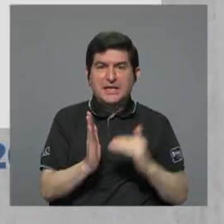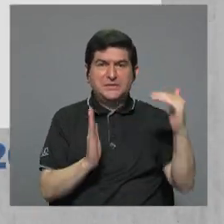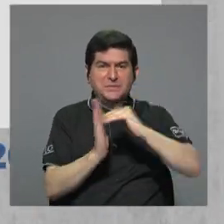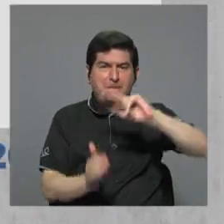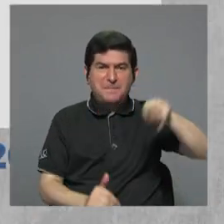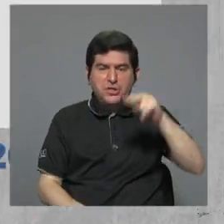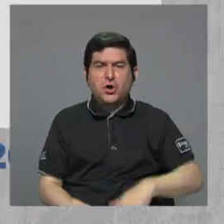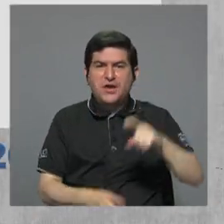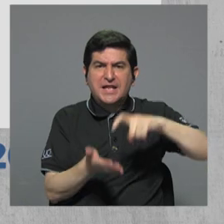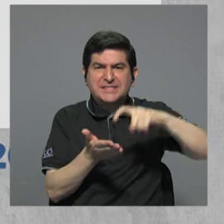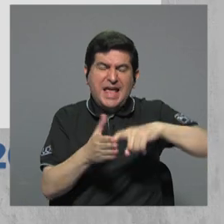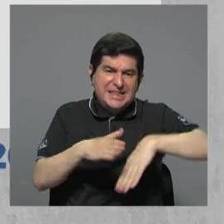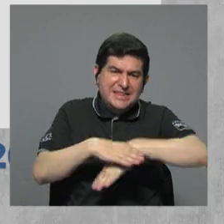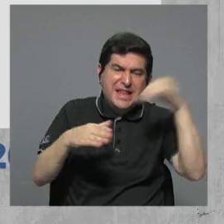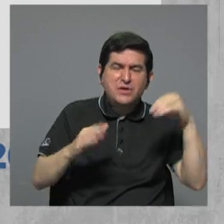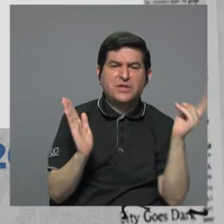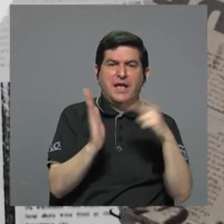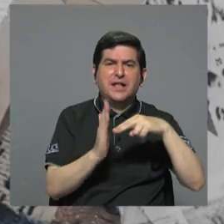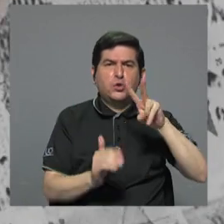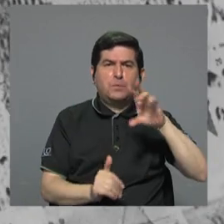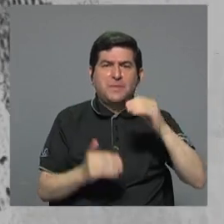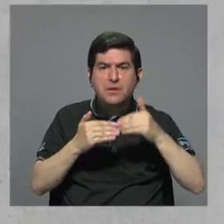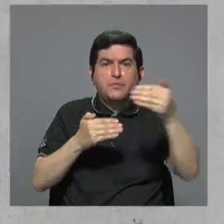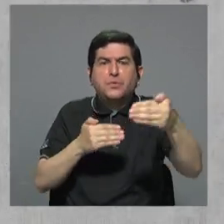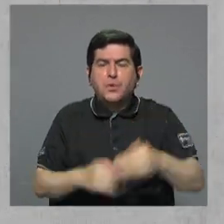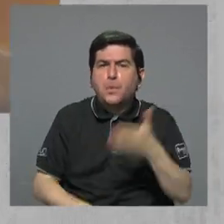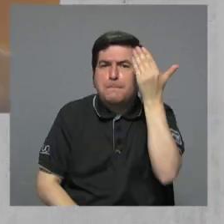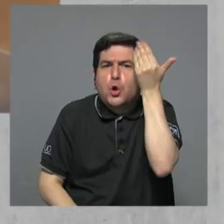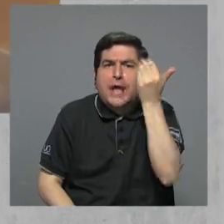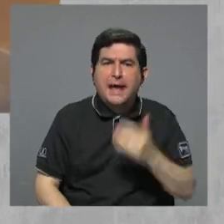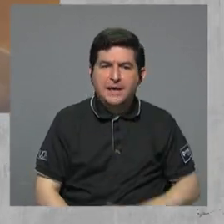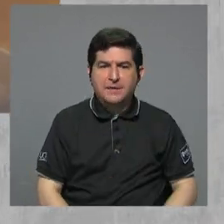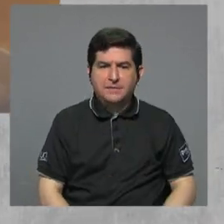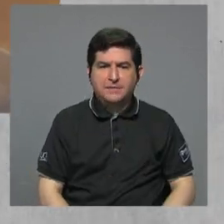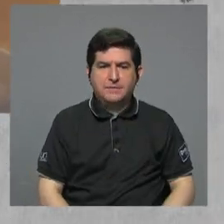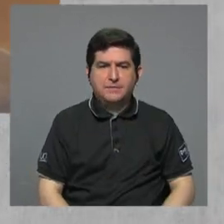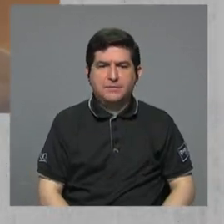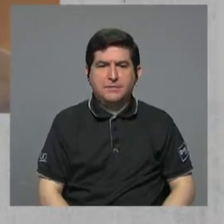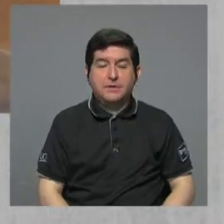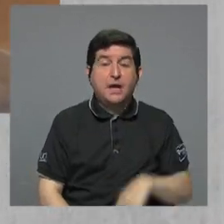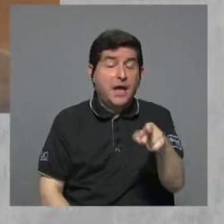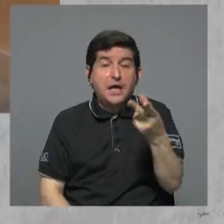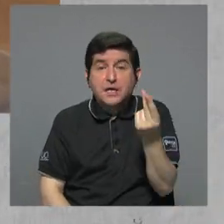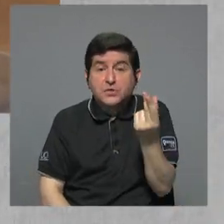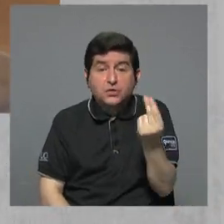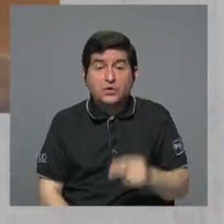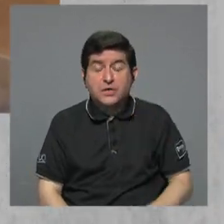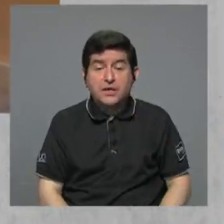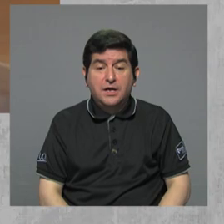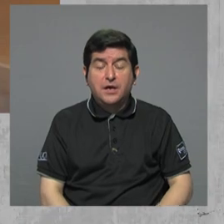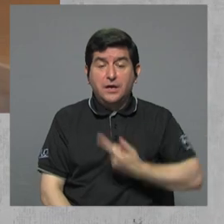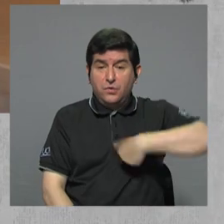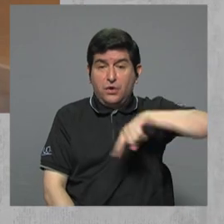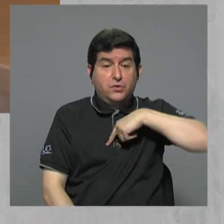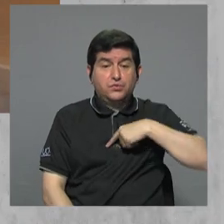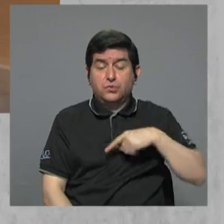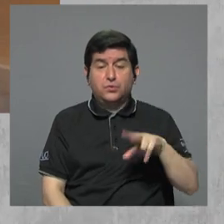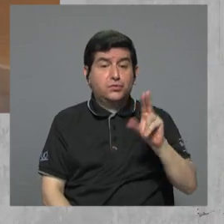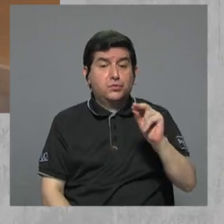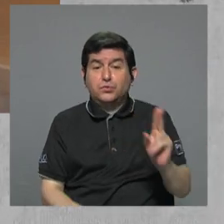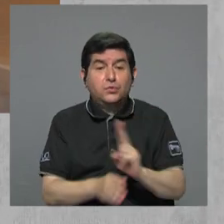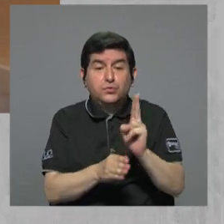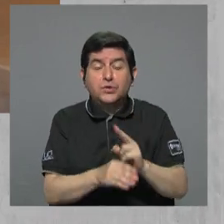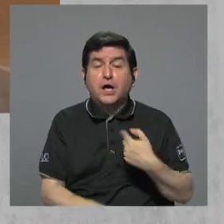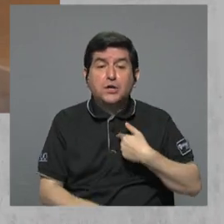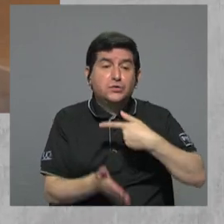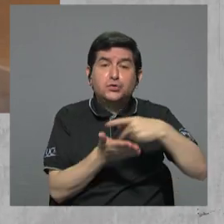colones en deuda externa desde el 2020? Y eso no es plata que yo no voy a usar tanto, porque lo